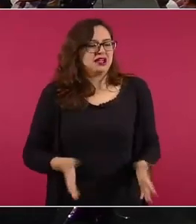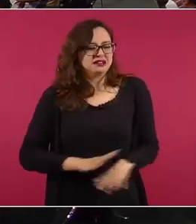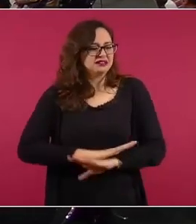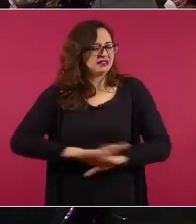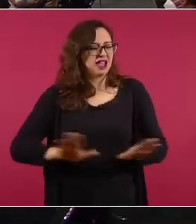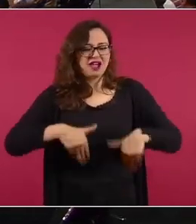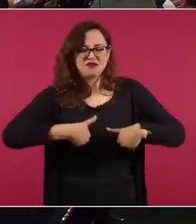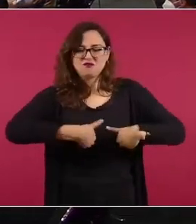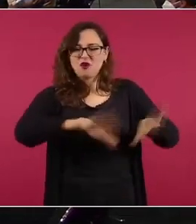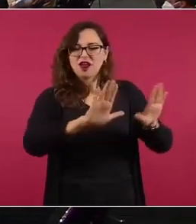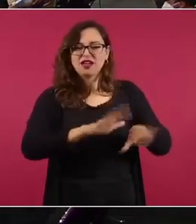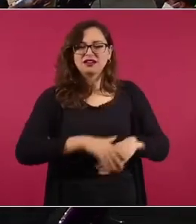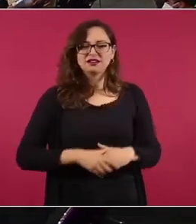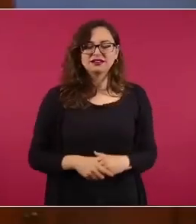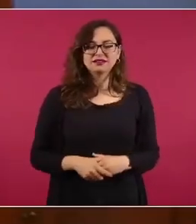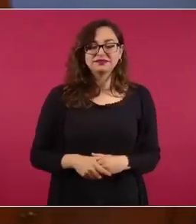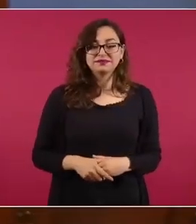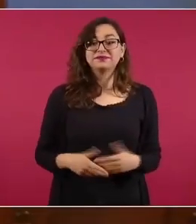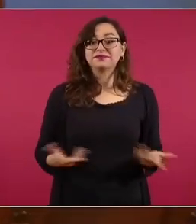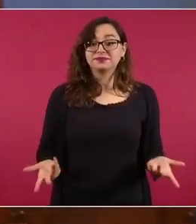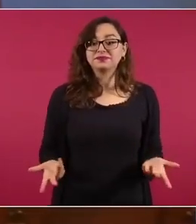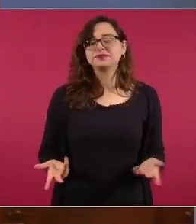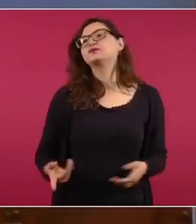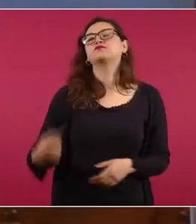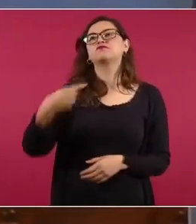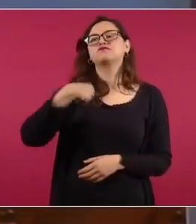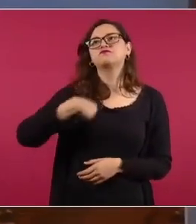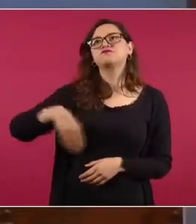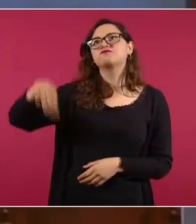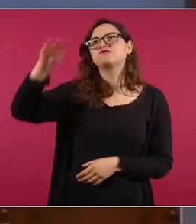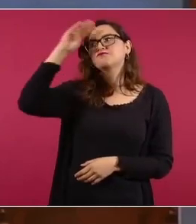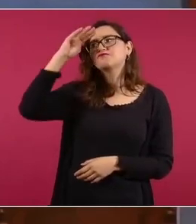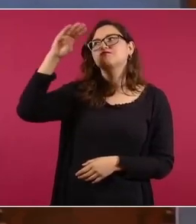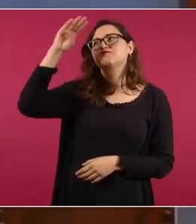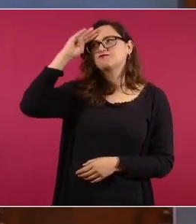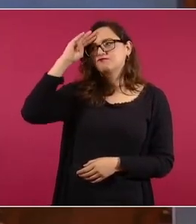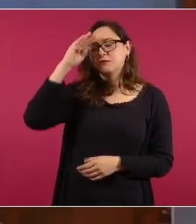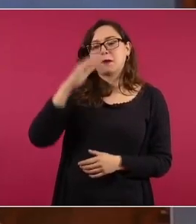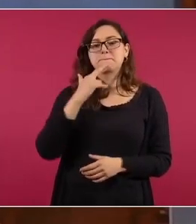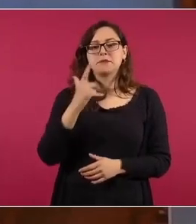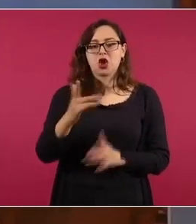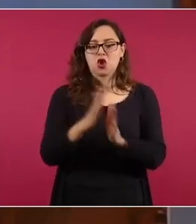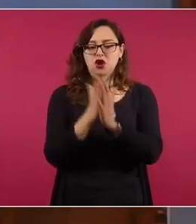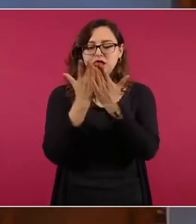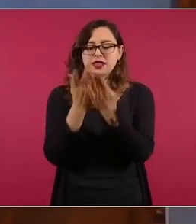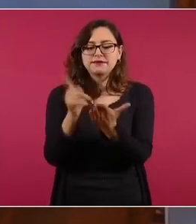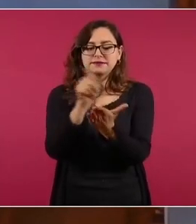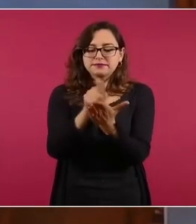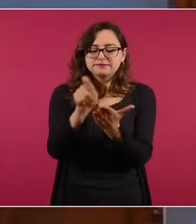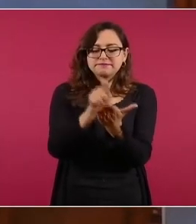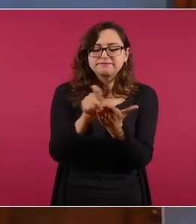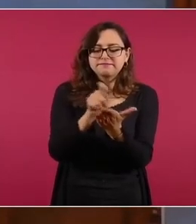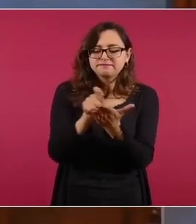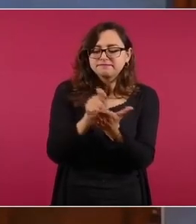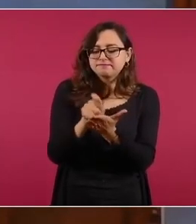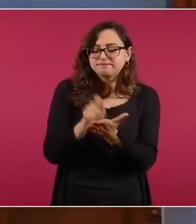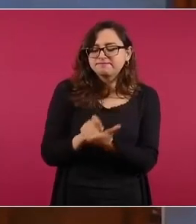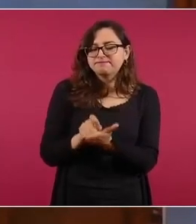por eso decidí dedicar un tiempo para escribir este libro compartir mis reflexiones